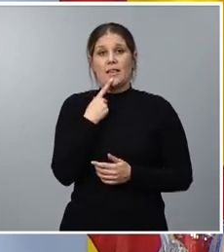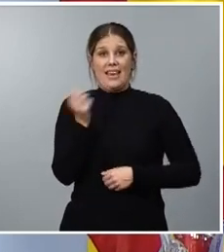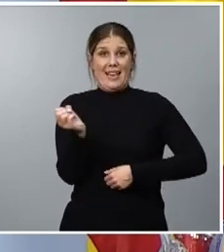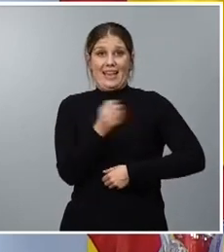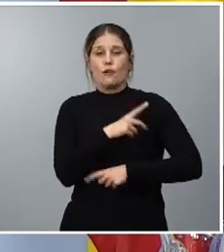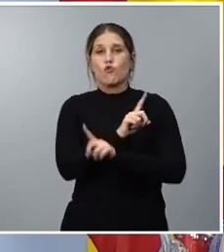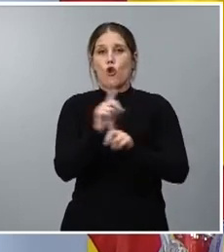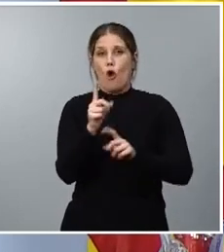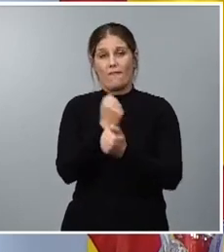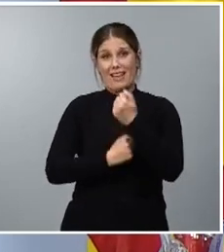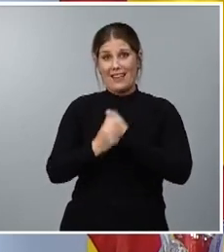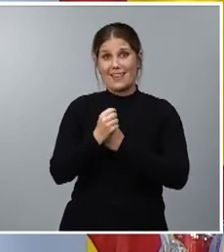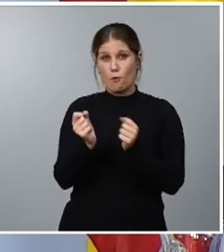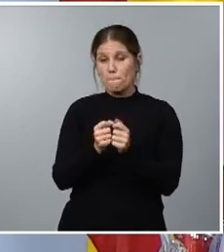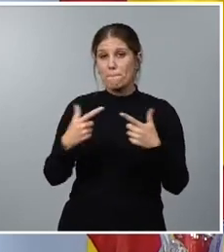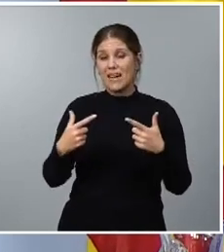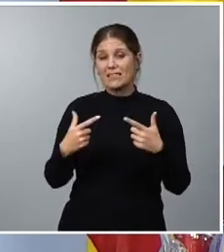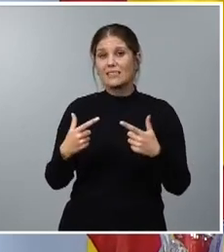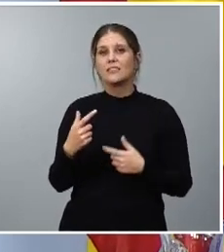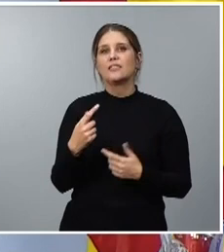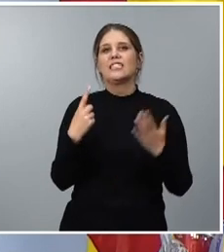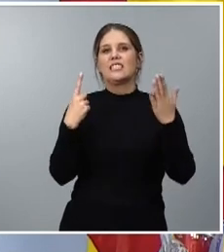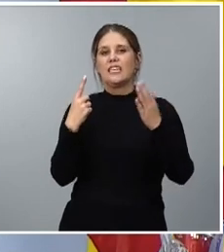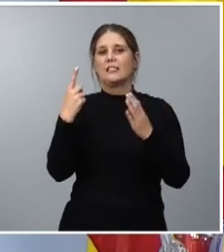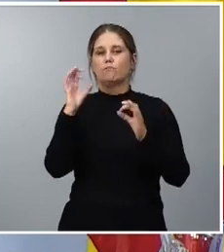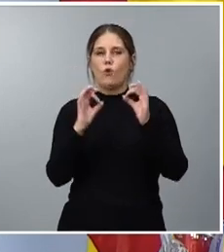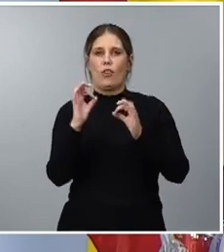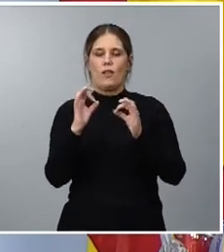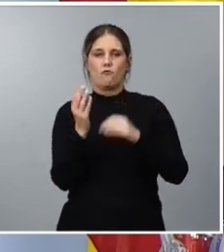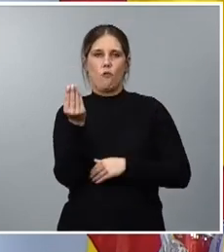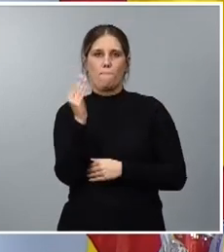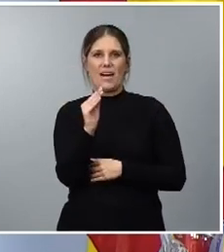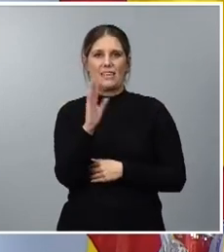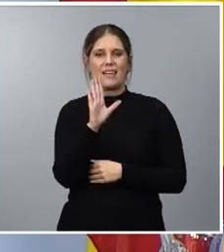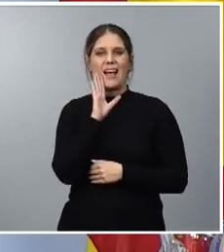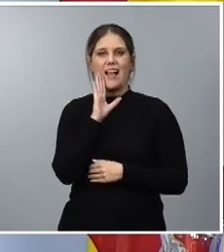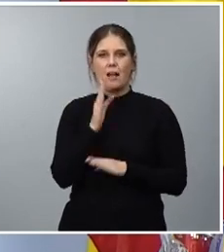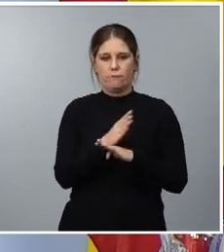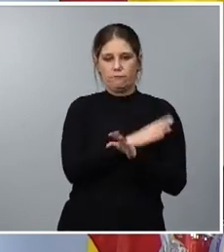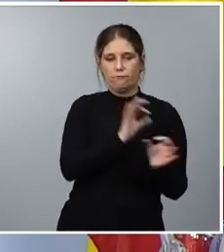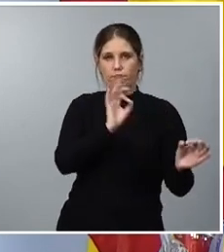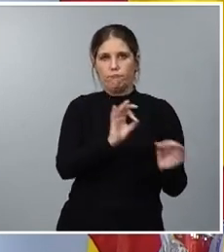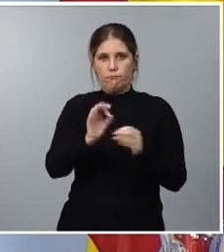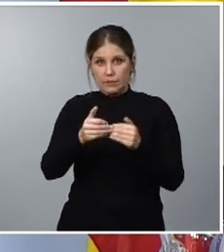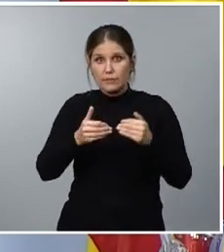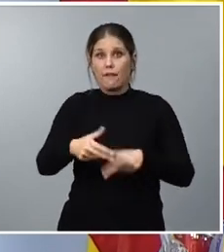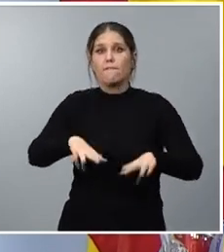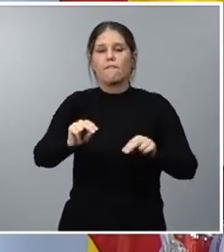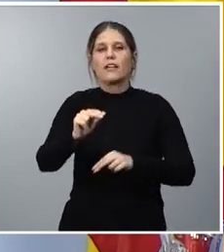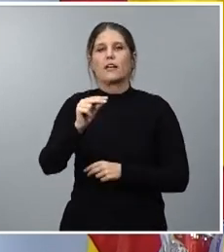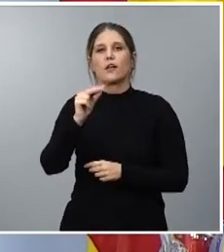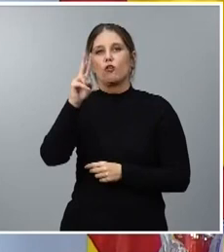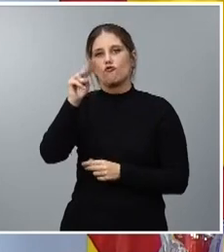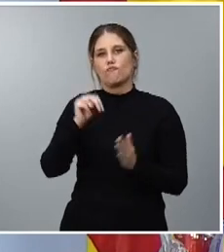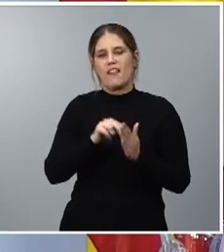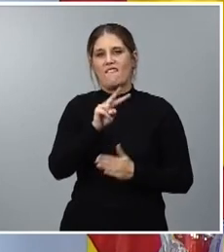financieros registra un aumento del 6% respecto a la previsión de cierre del año 2022